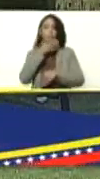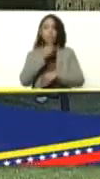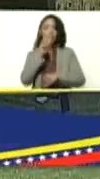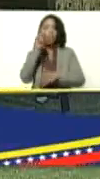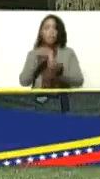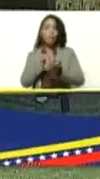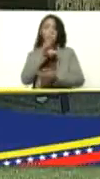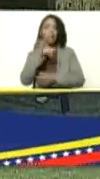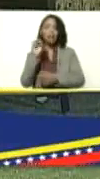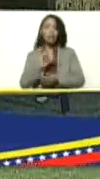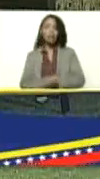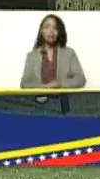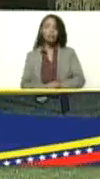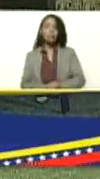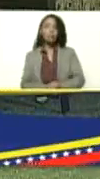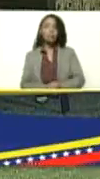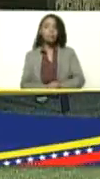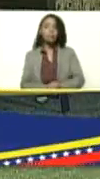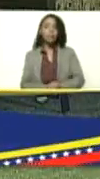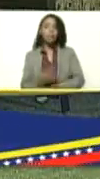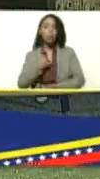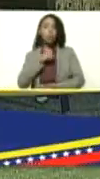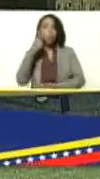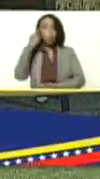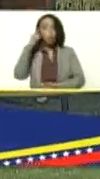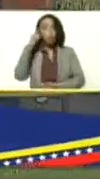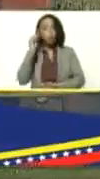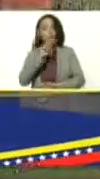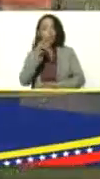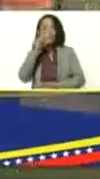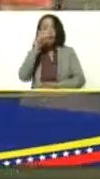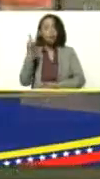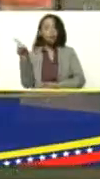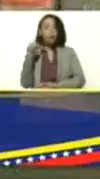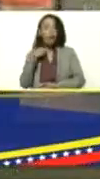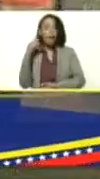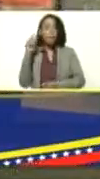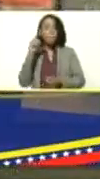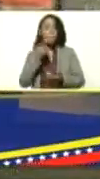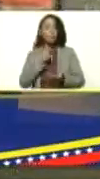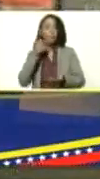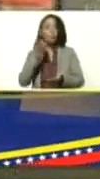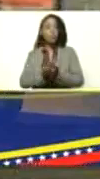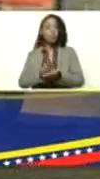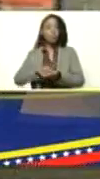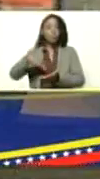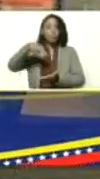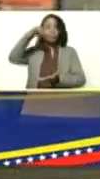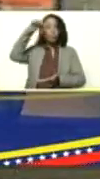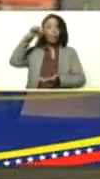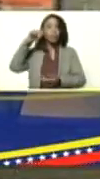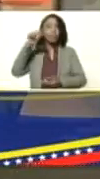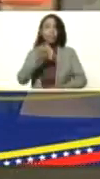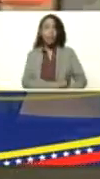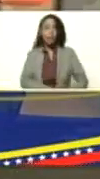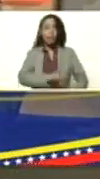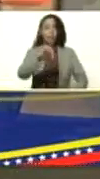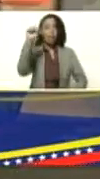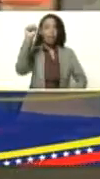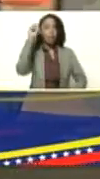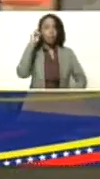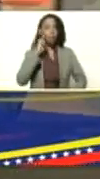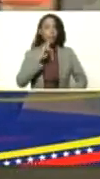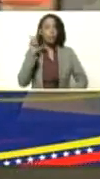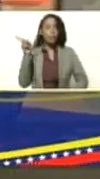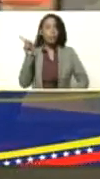2030 cuando estemos recordando los 200 años de la partida la inmortalidad de nuestro libertador en